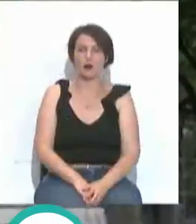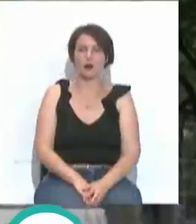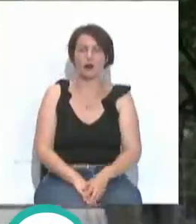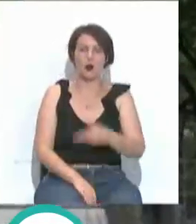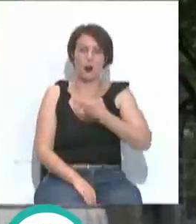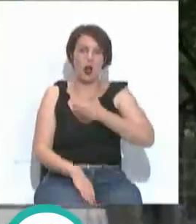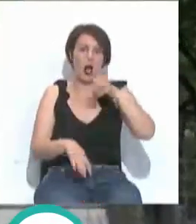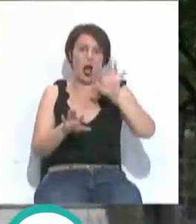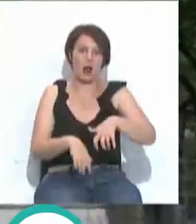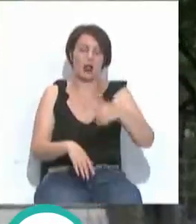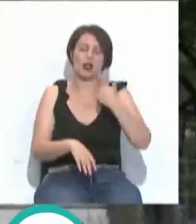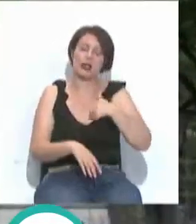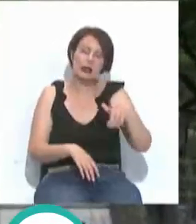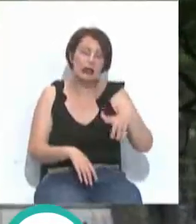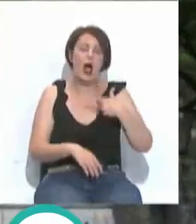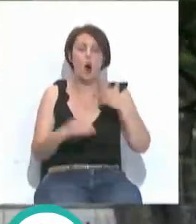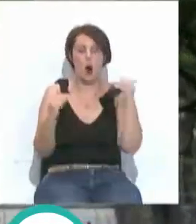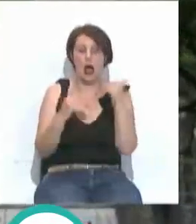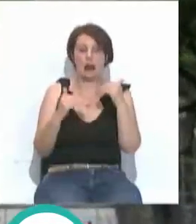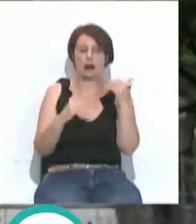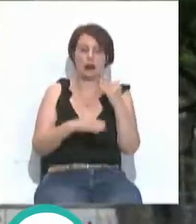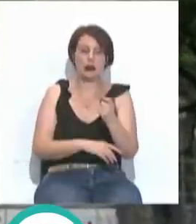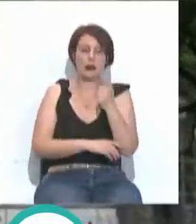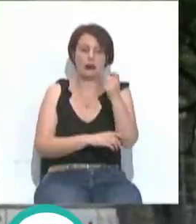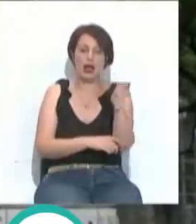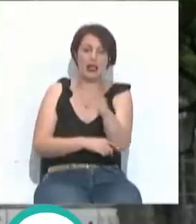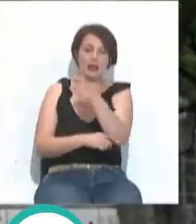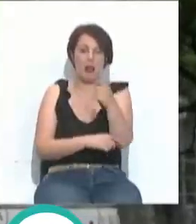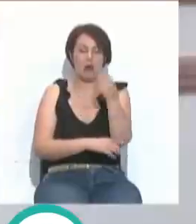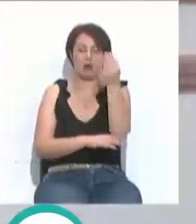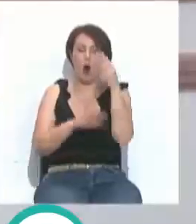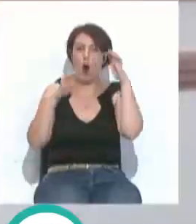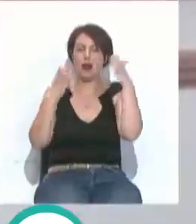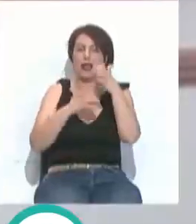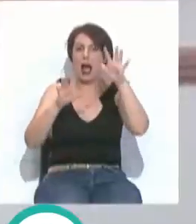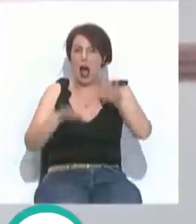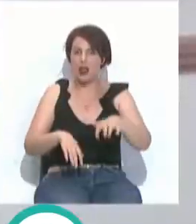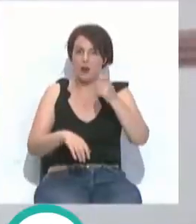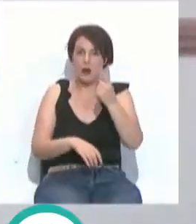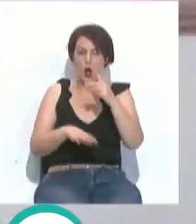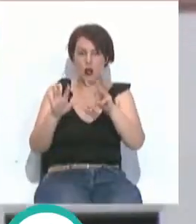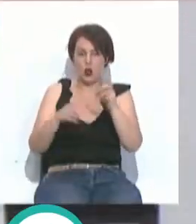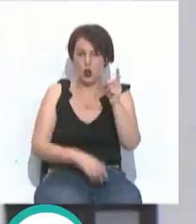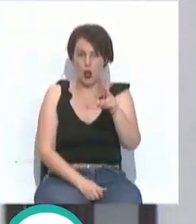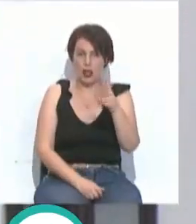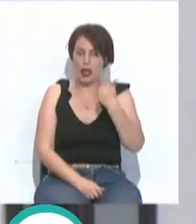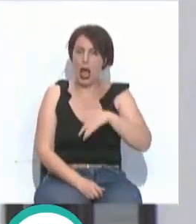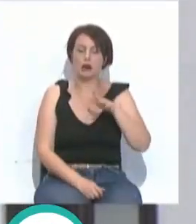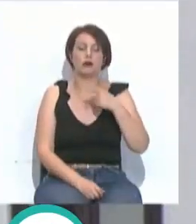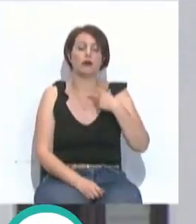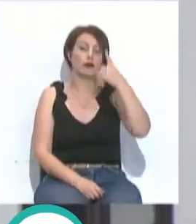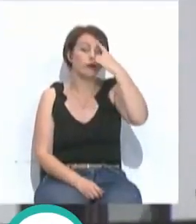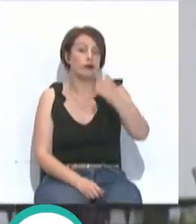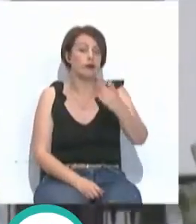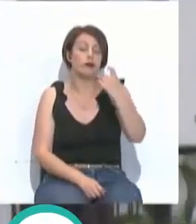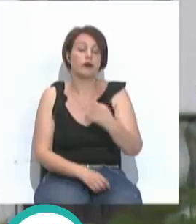El Ayuntamiento de Cádiz ha procedido este jueves a reponer la espada del monumento a las Cortes de Cádiz de 1812. Cabe